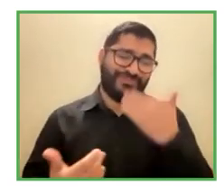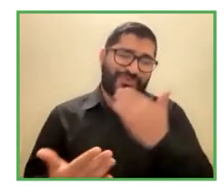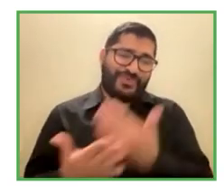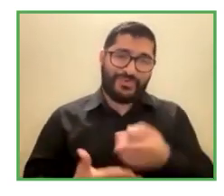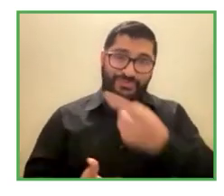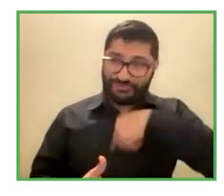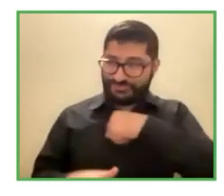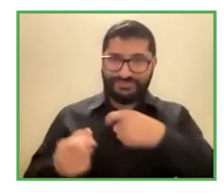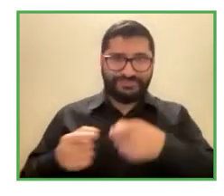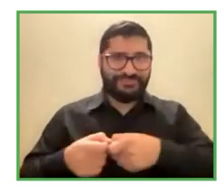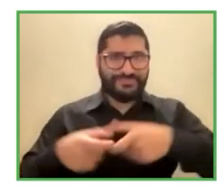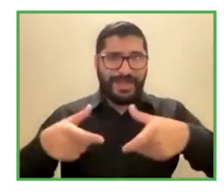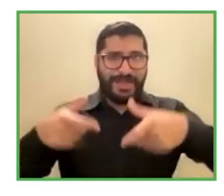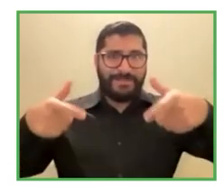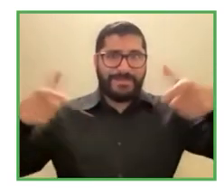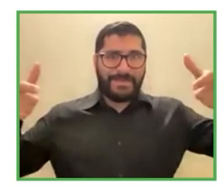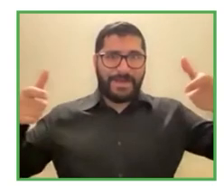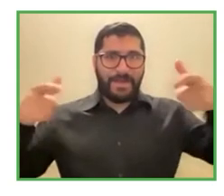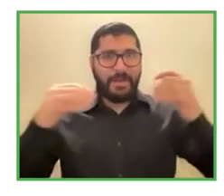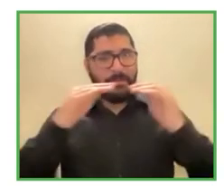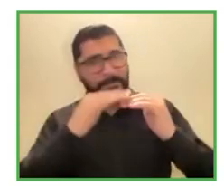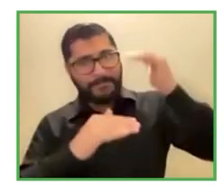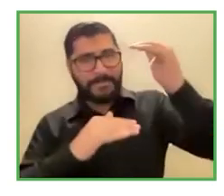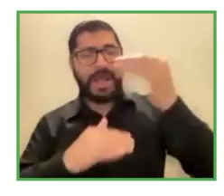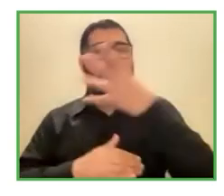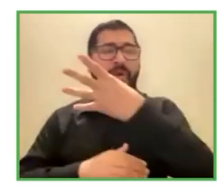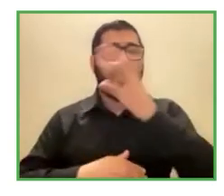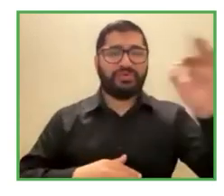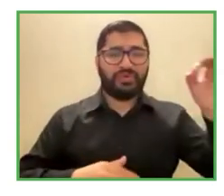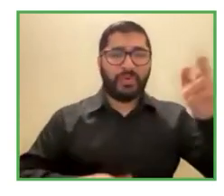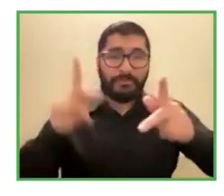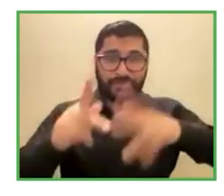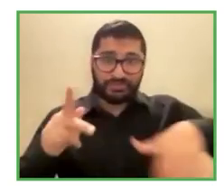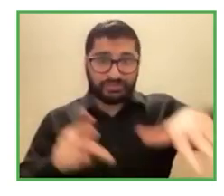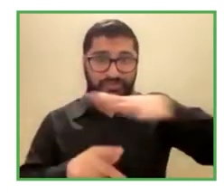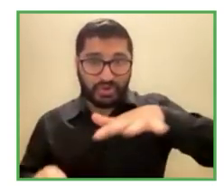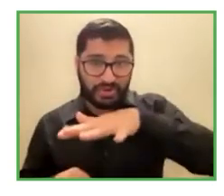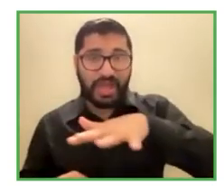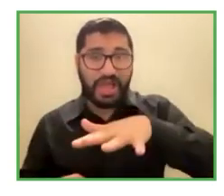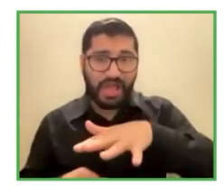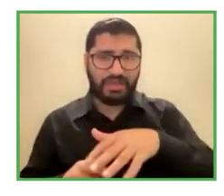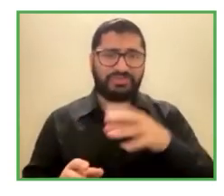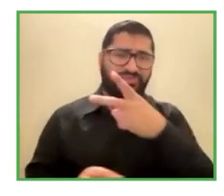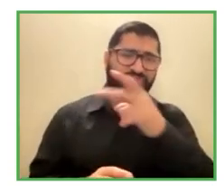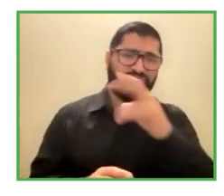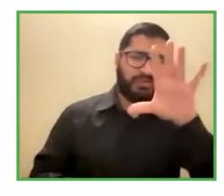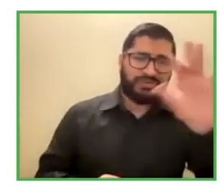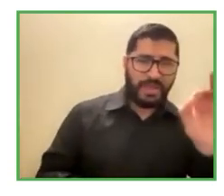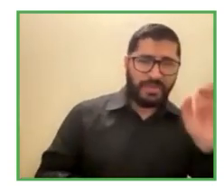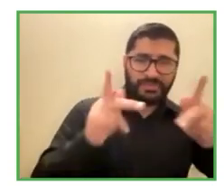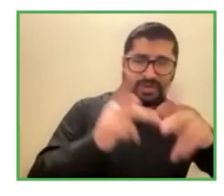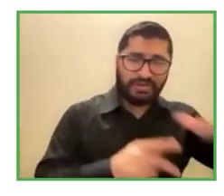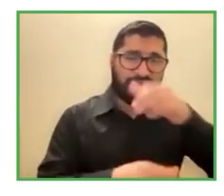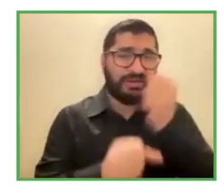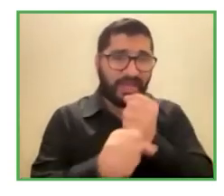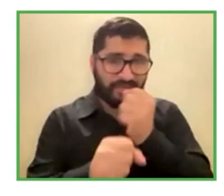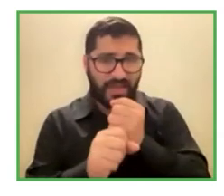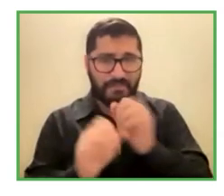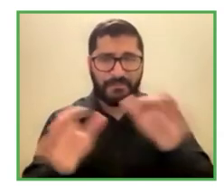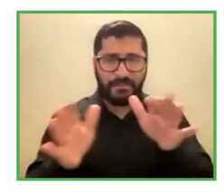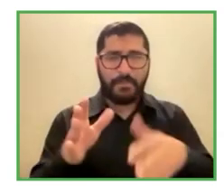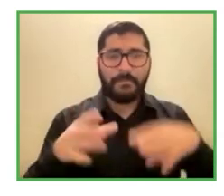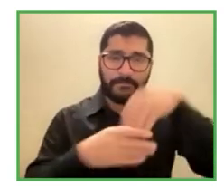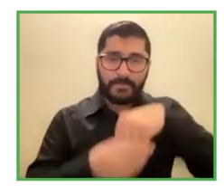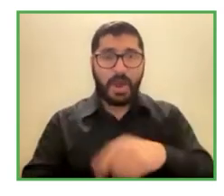250 o 300 empleados o sea una empresa que tiene una cantidad importante de personas con discapacidad que en